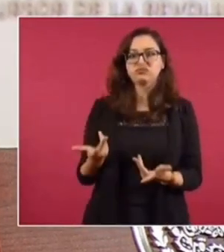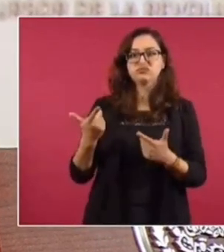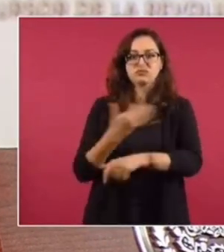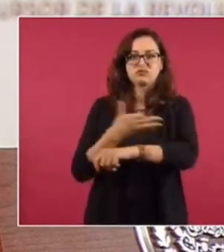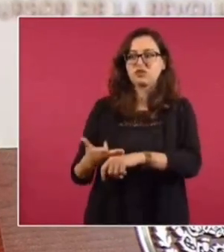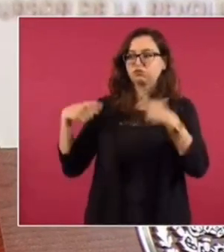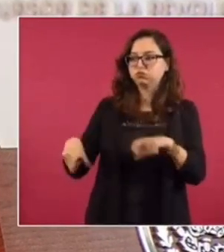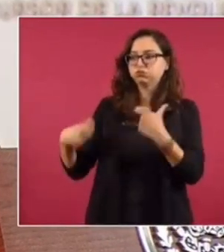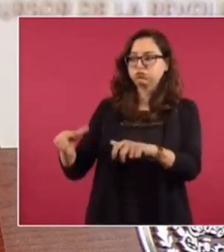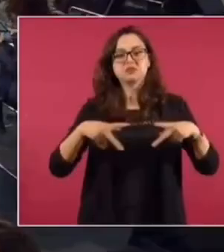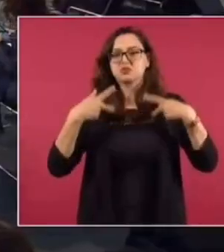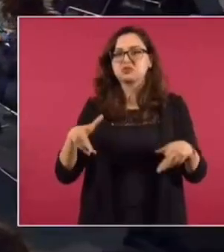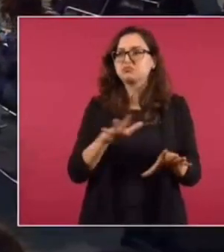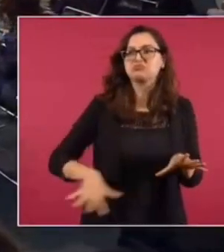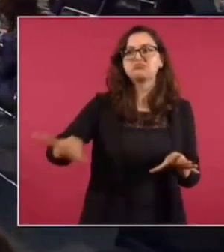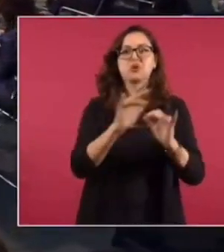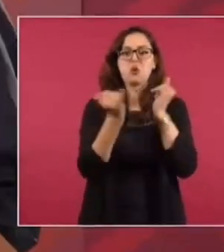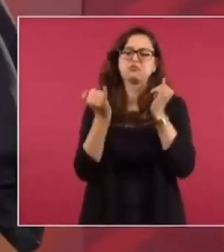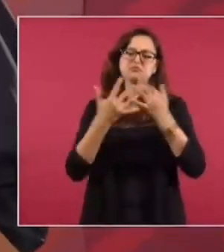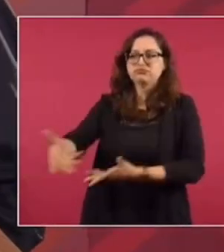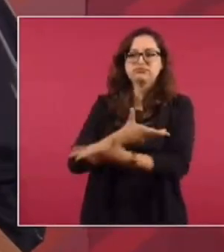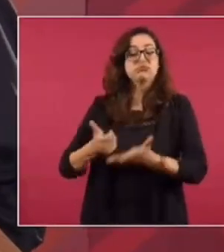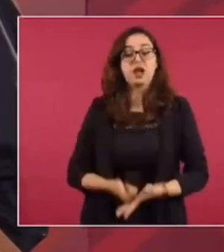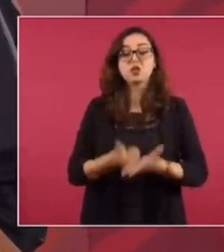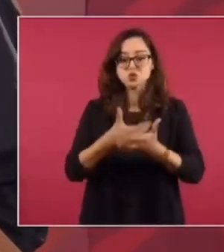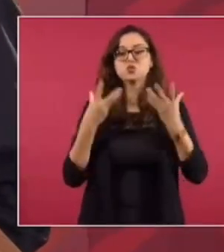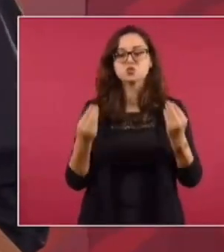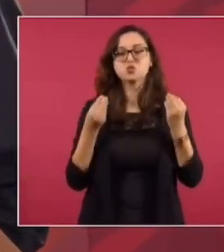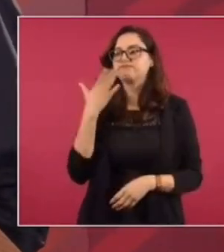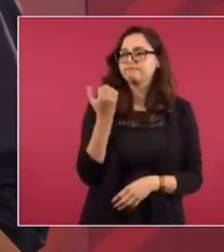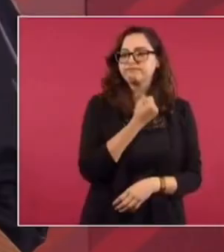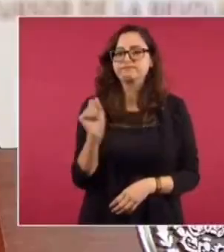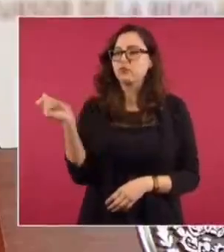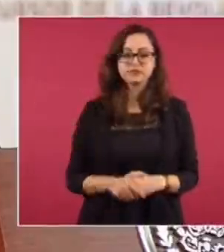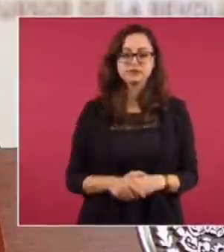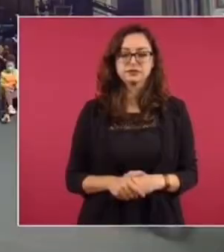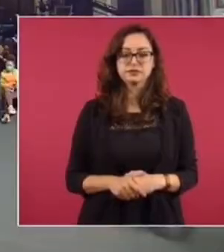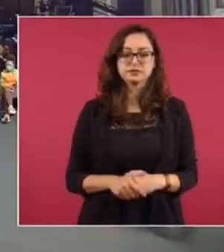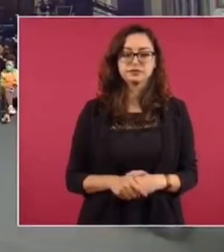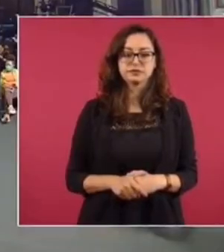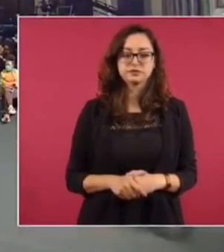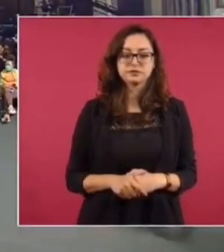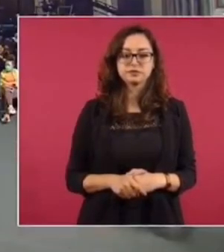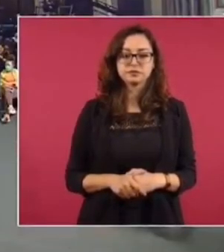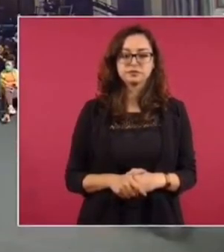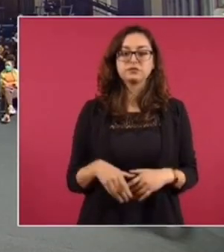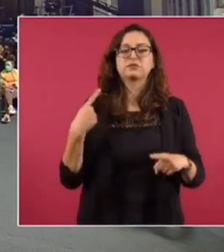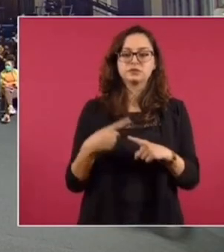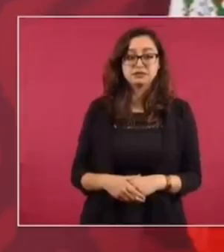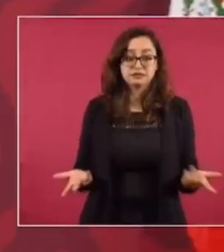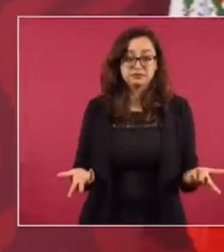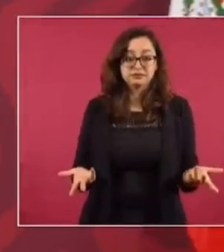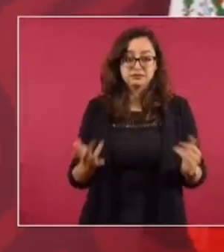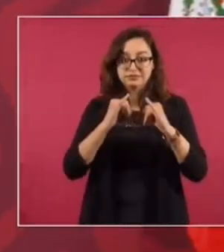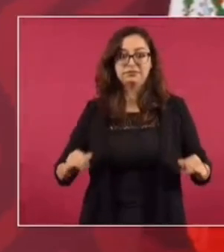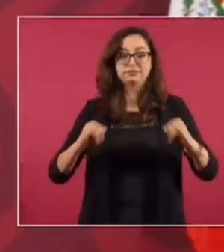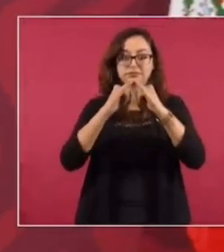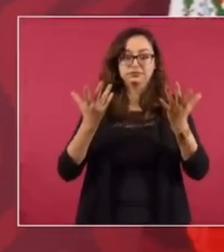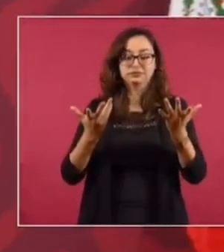ejército. Es pueblo uniformado y nos ayudan mucho. Y es un ejército profesional, leal y coordinado a las instituciones